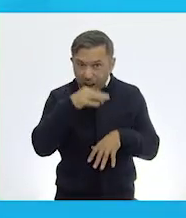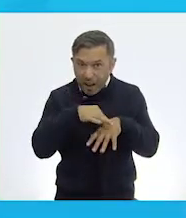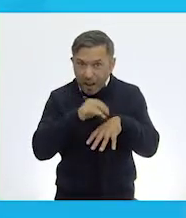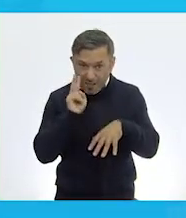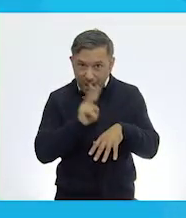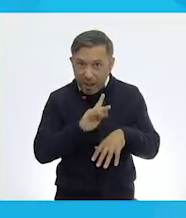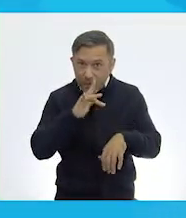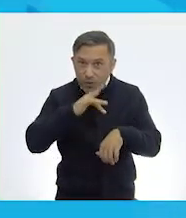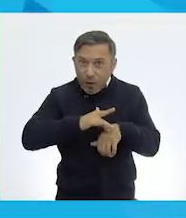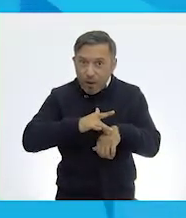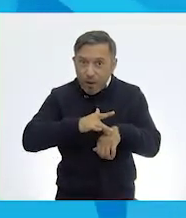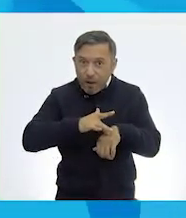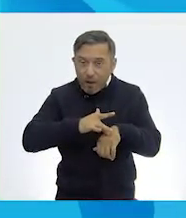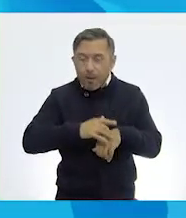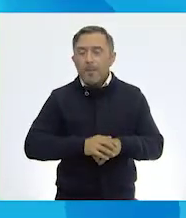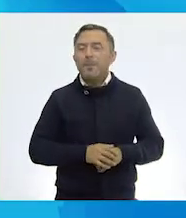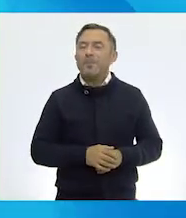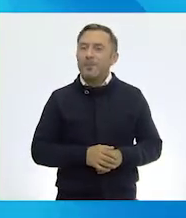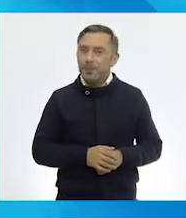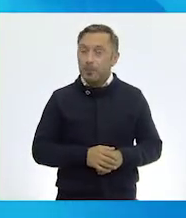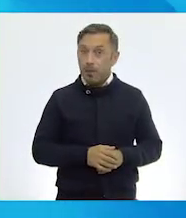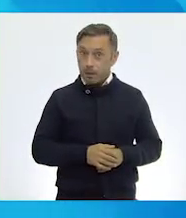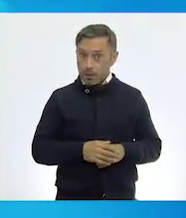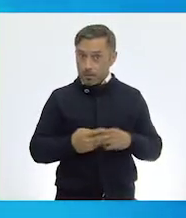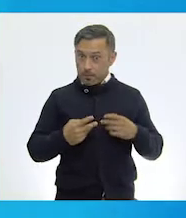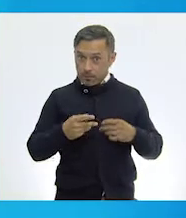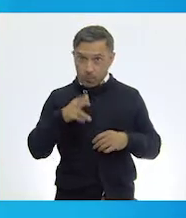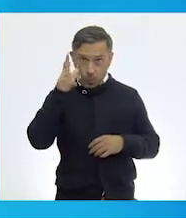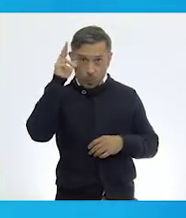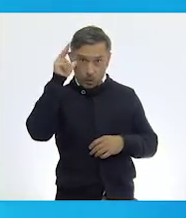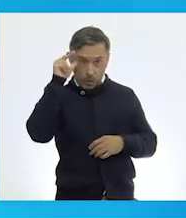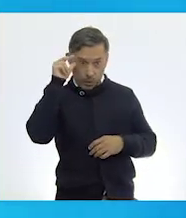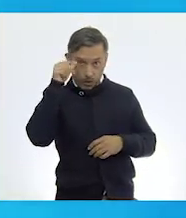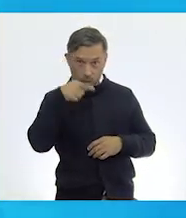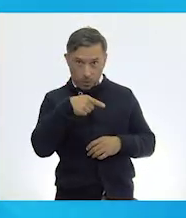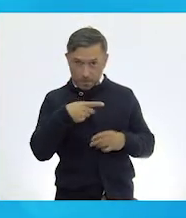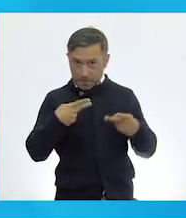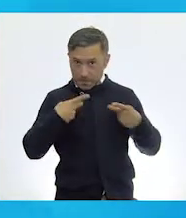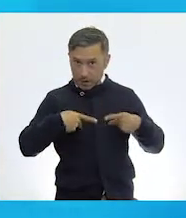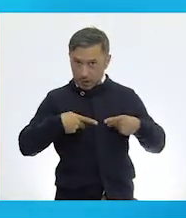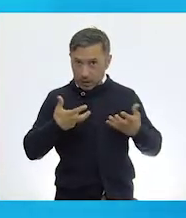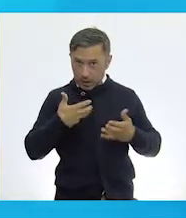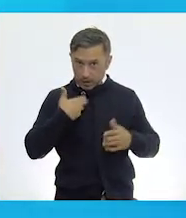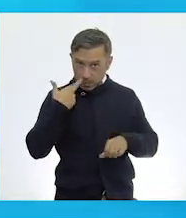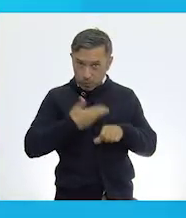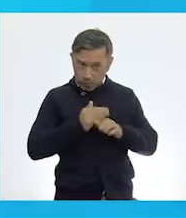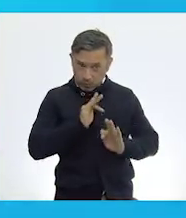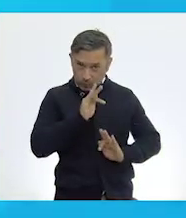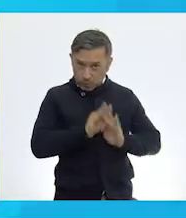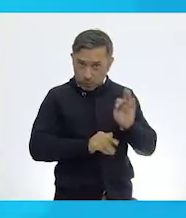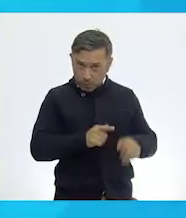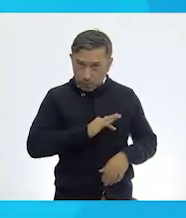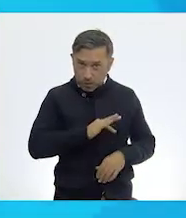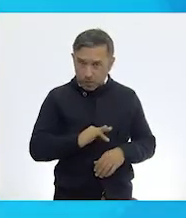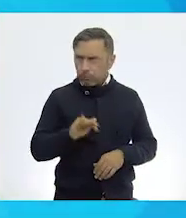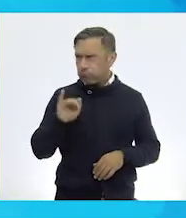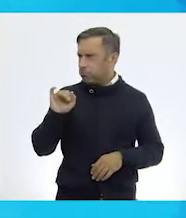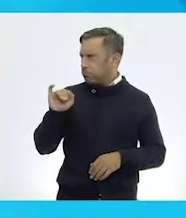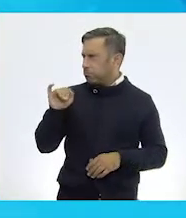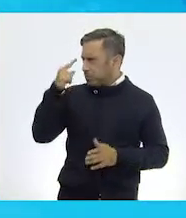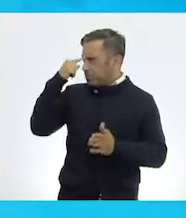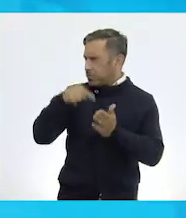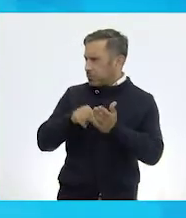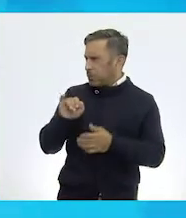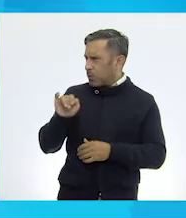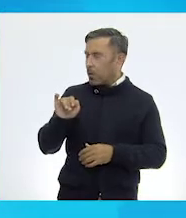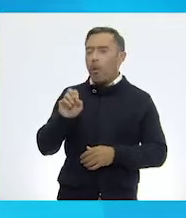¿Puede una persona hacerse cargo del cuidado de un conejo? Sí, yo creo que sí. Muy bien. Entonces,